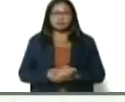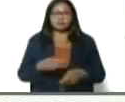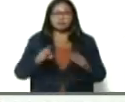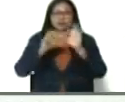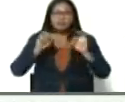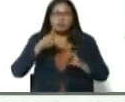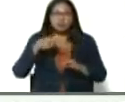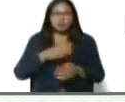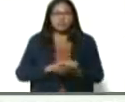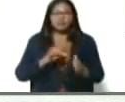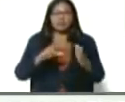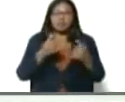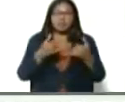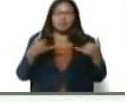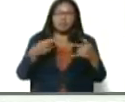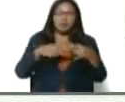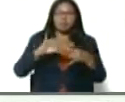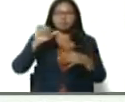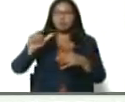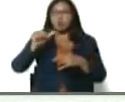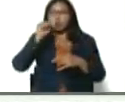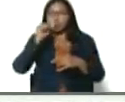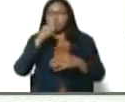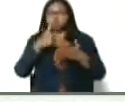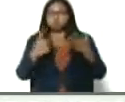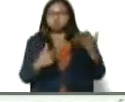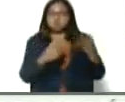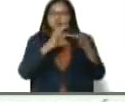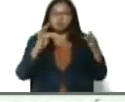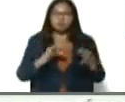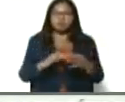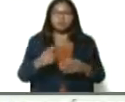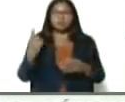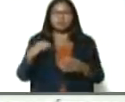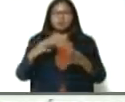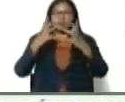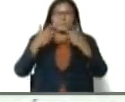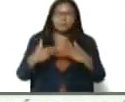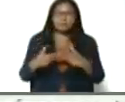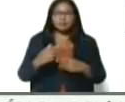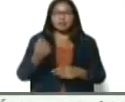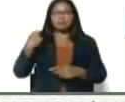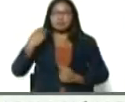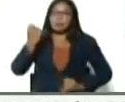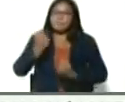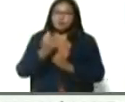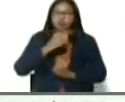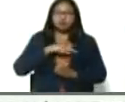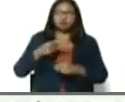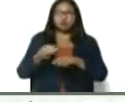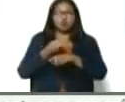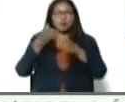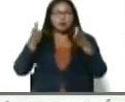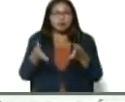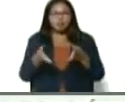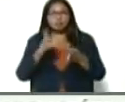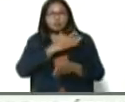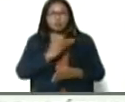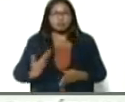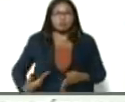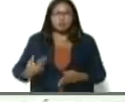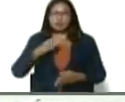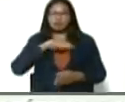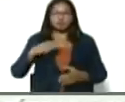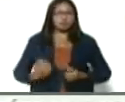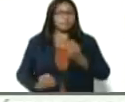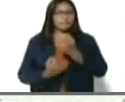tenemos la línea, de jugos, presidente, cuente con los empresarios, cuente con nosotros, gobernador, y presidente, aquí